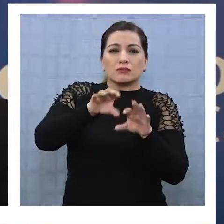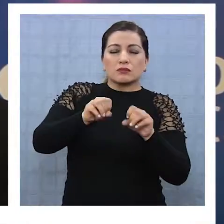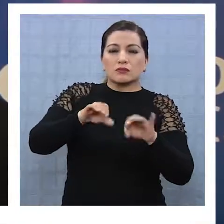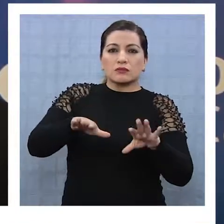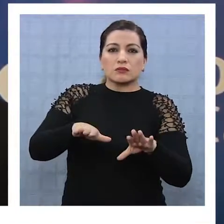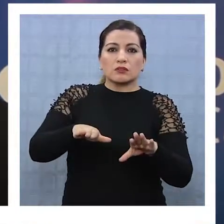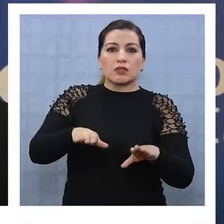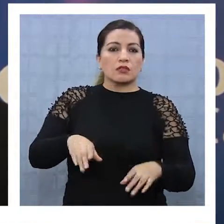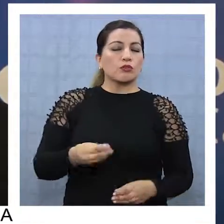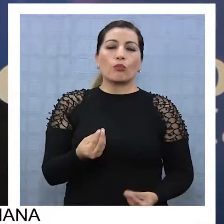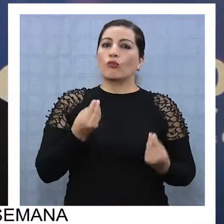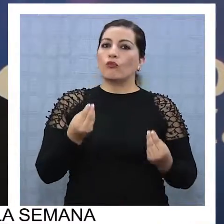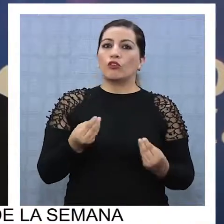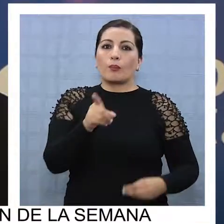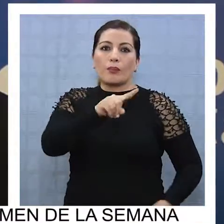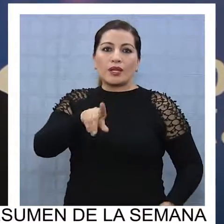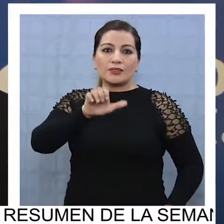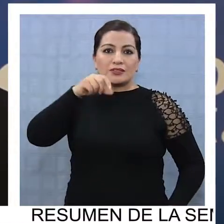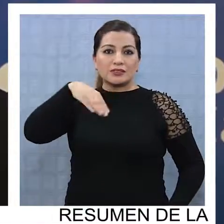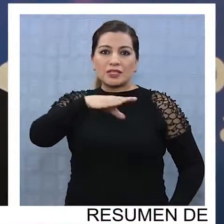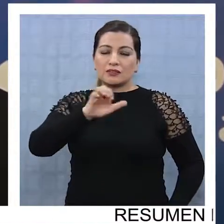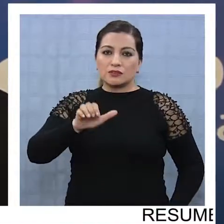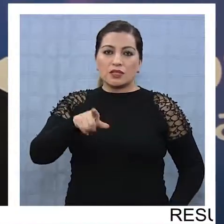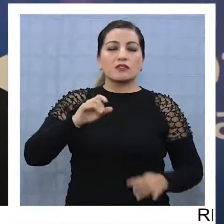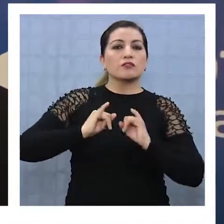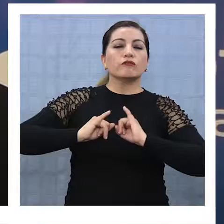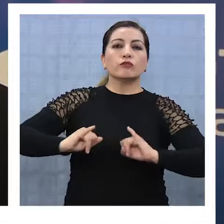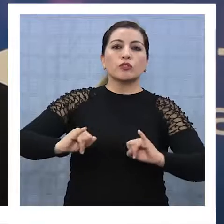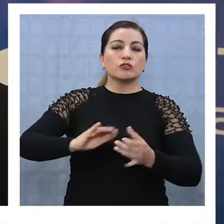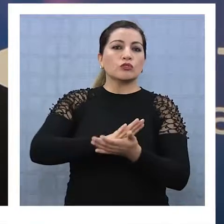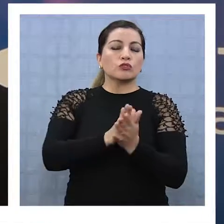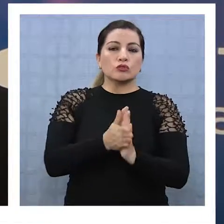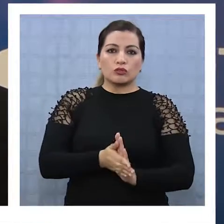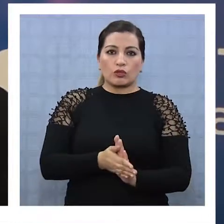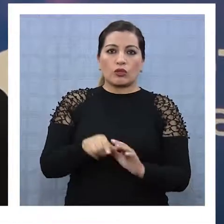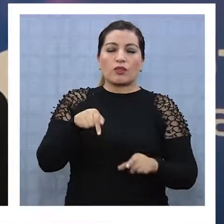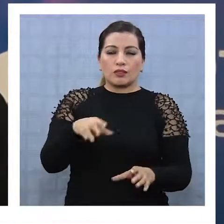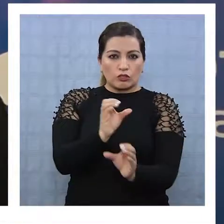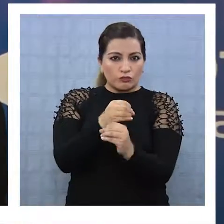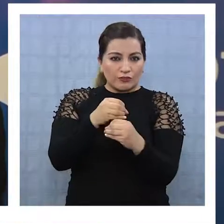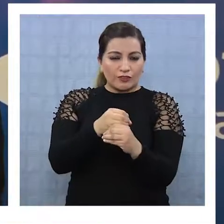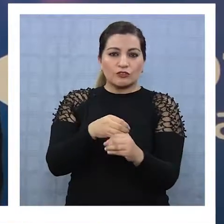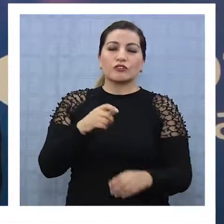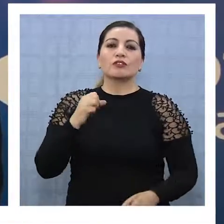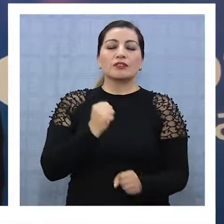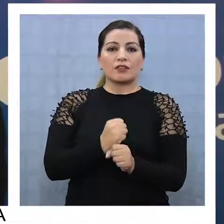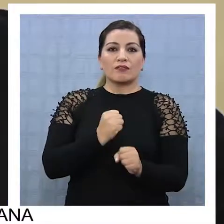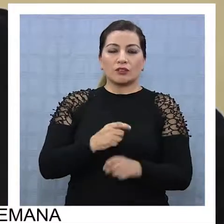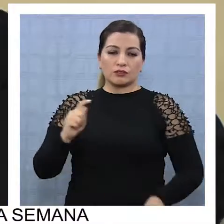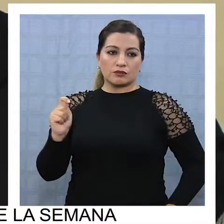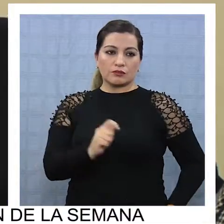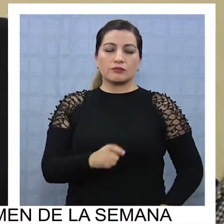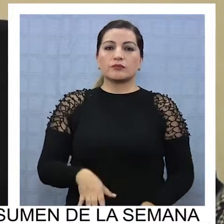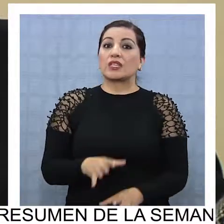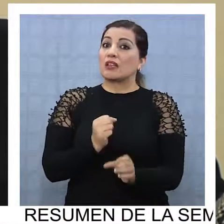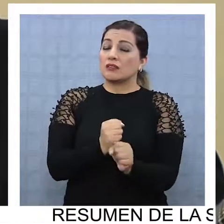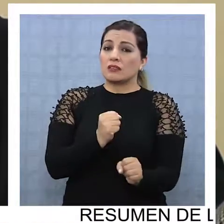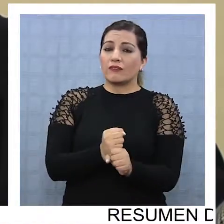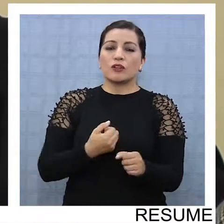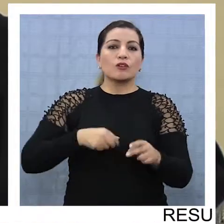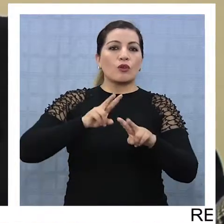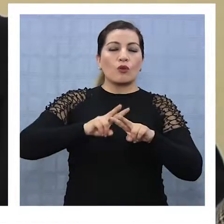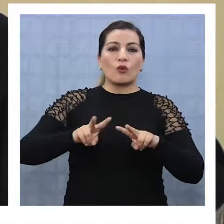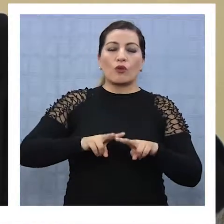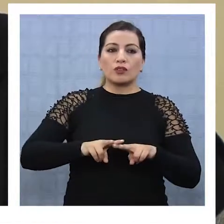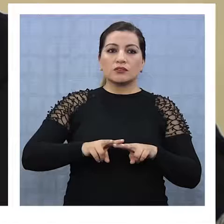capacitación, formación, que es muy útil para CENSE, esa información se entregará desde el Observatorio Laboral Tarapacá. El trabajo